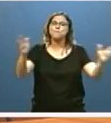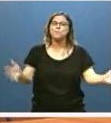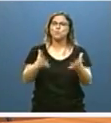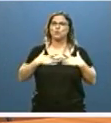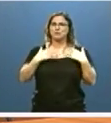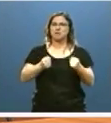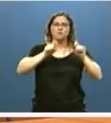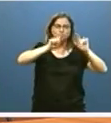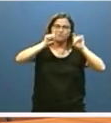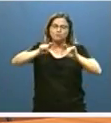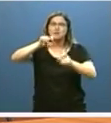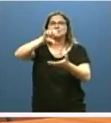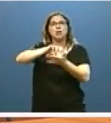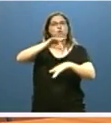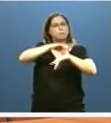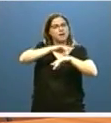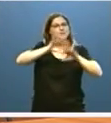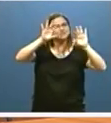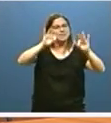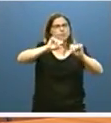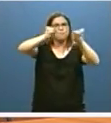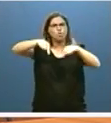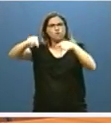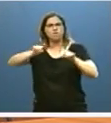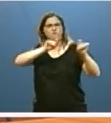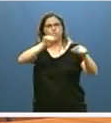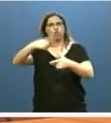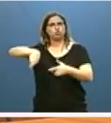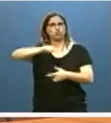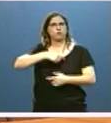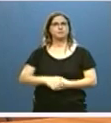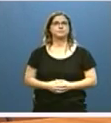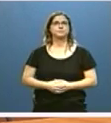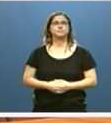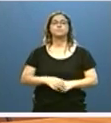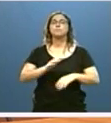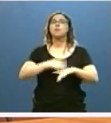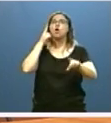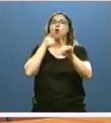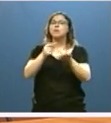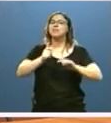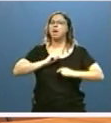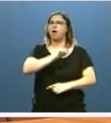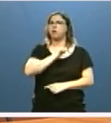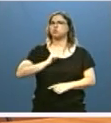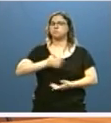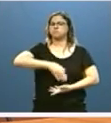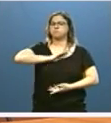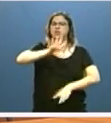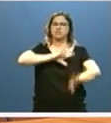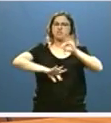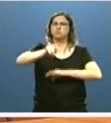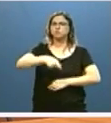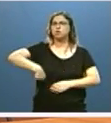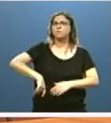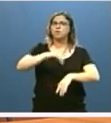formando en salud local a profesionales de todas las provincias. Para aumentar la autonomía y capacidad de decisión de los profesionales,